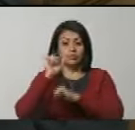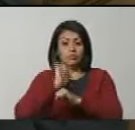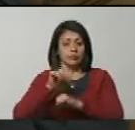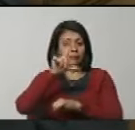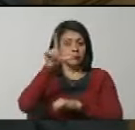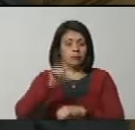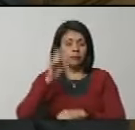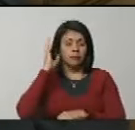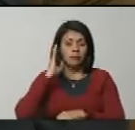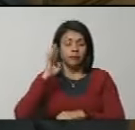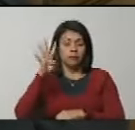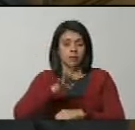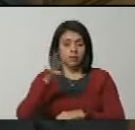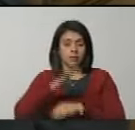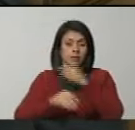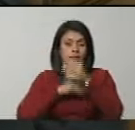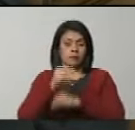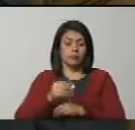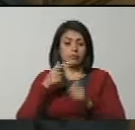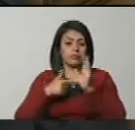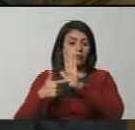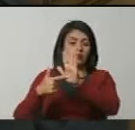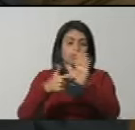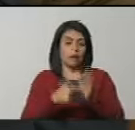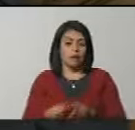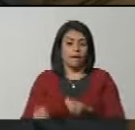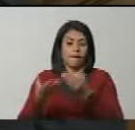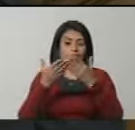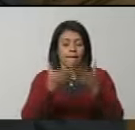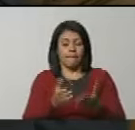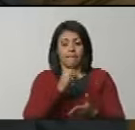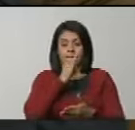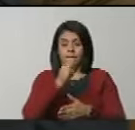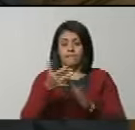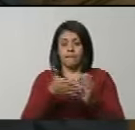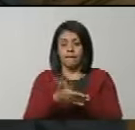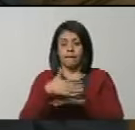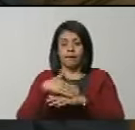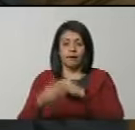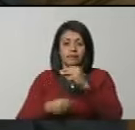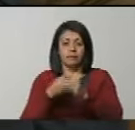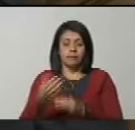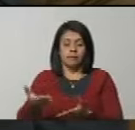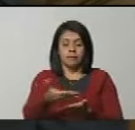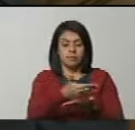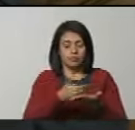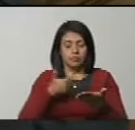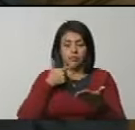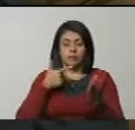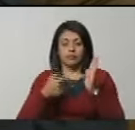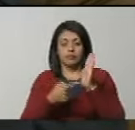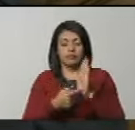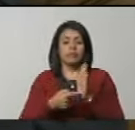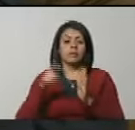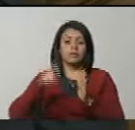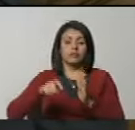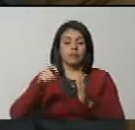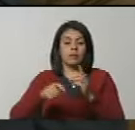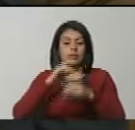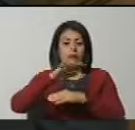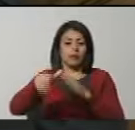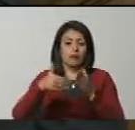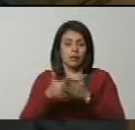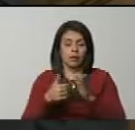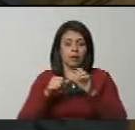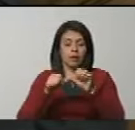de la Guayana Esequiba, especialmente mediante el suministro de la información que les sea requerida para el cumplimiento de sus atribuciones.